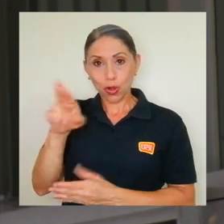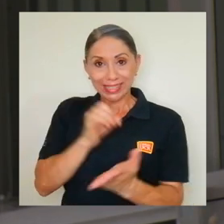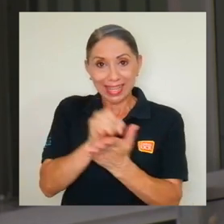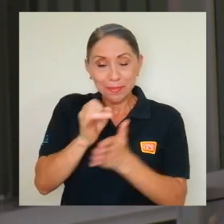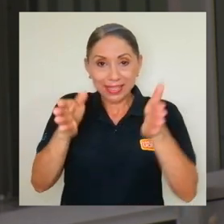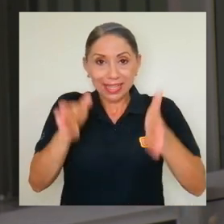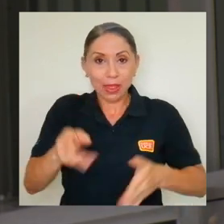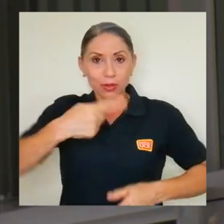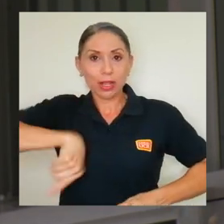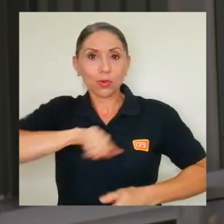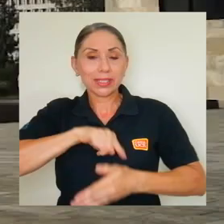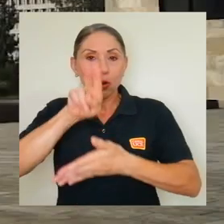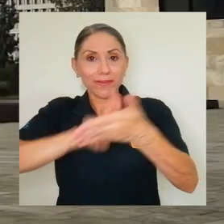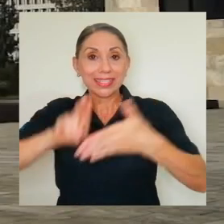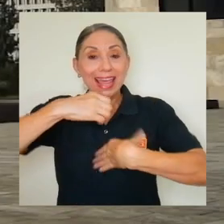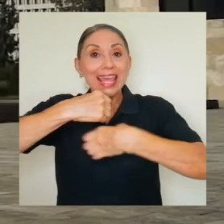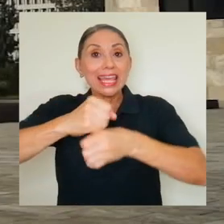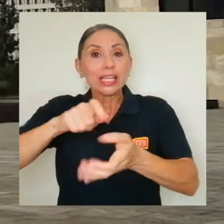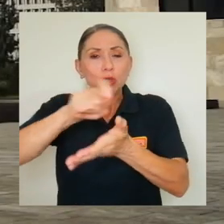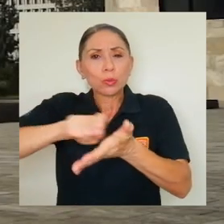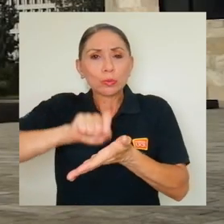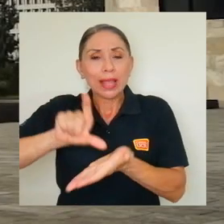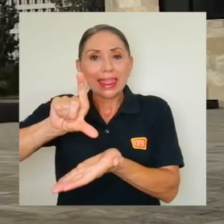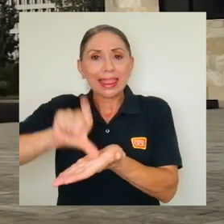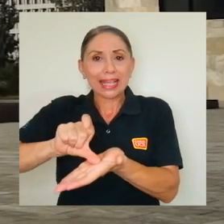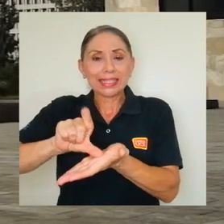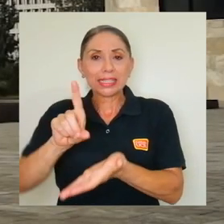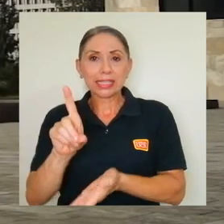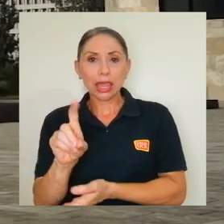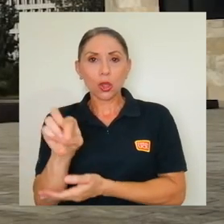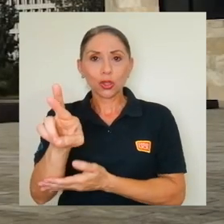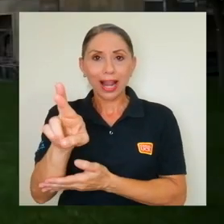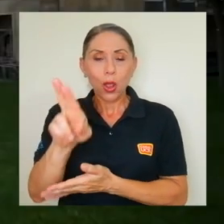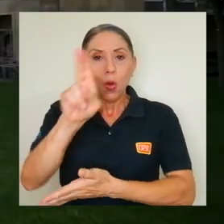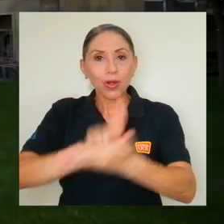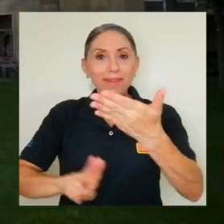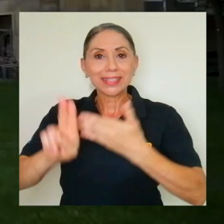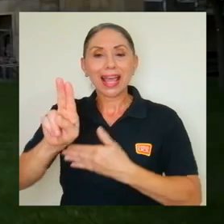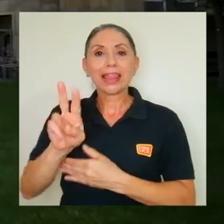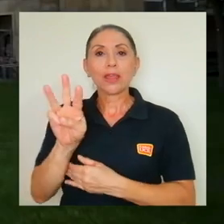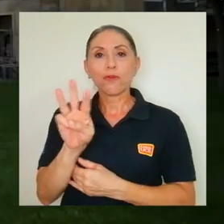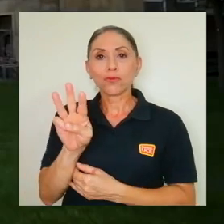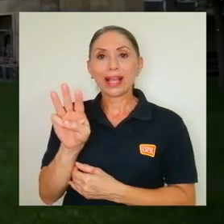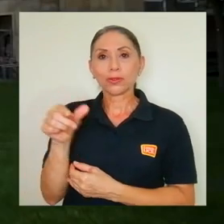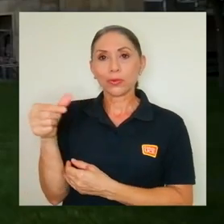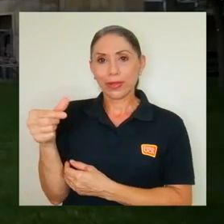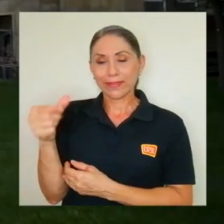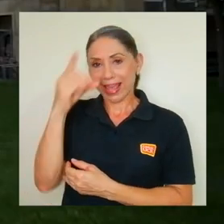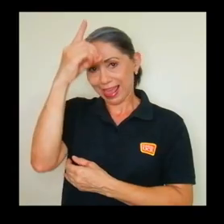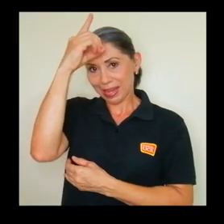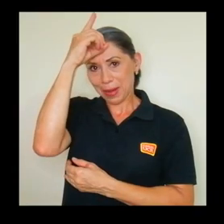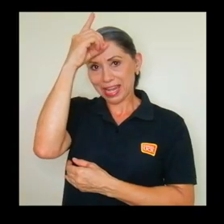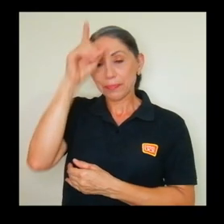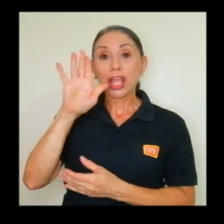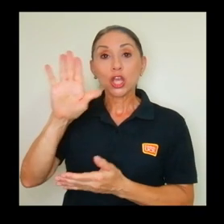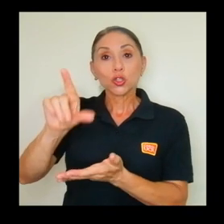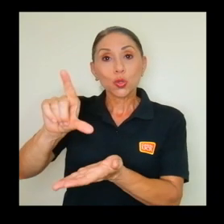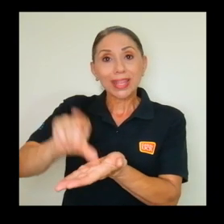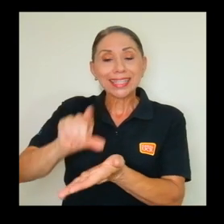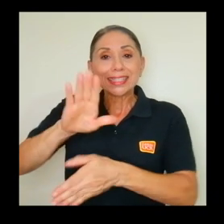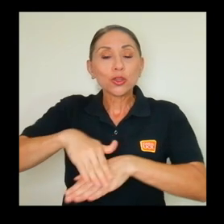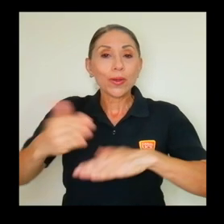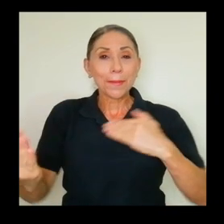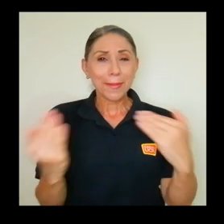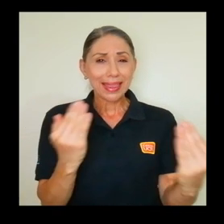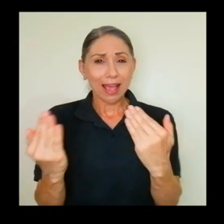investigador de nuestra universidad, realizó su tesis de doctorado en la Universidad de Wolfgang Goethe, de Alemania. Su tesis trata